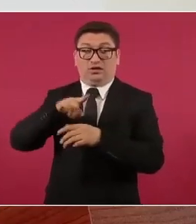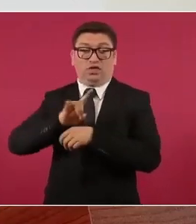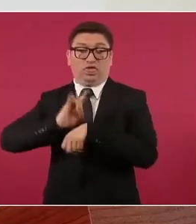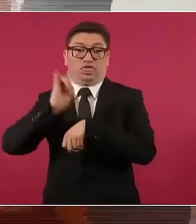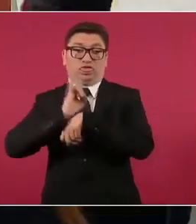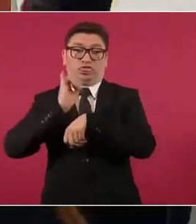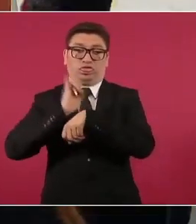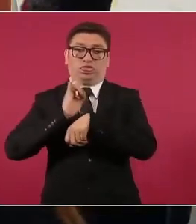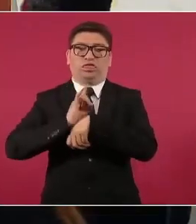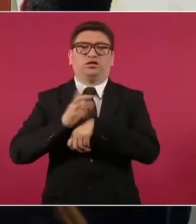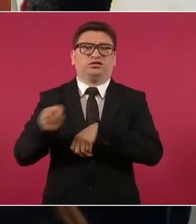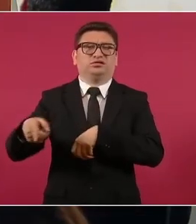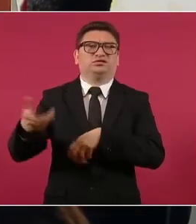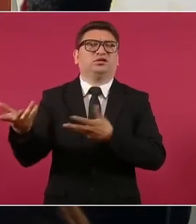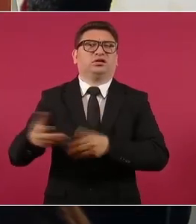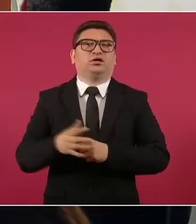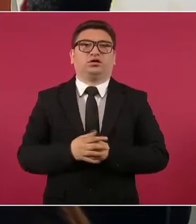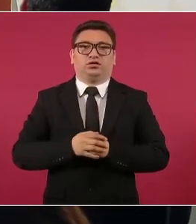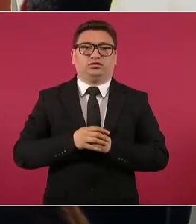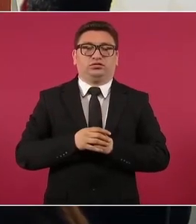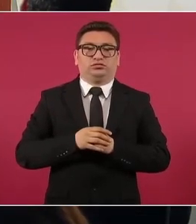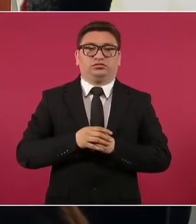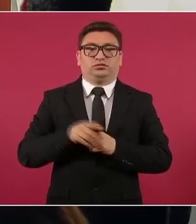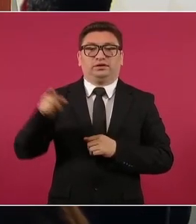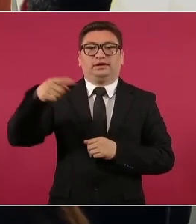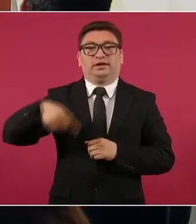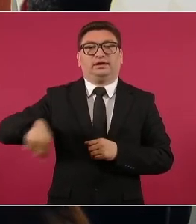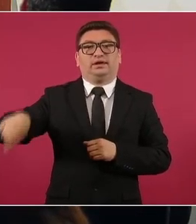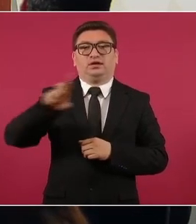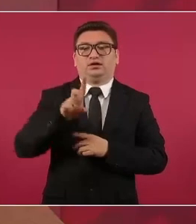de demócratas?